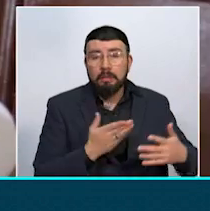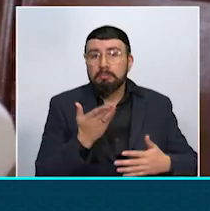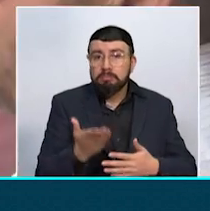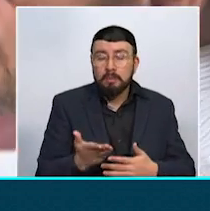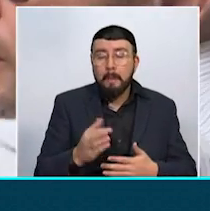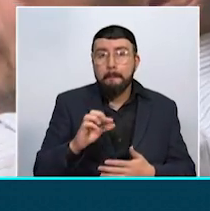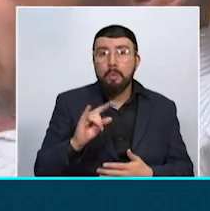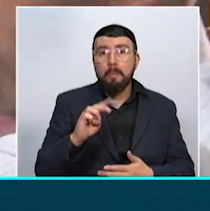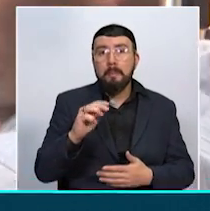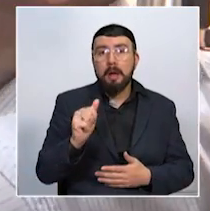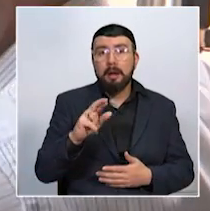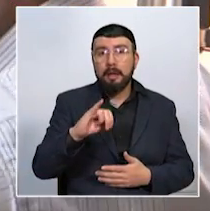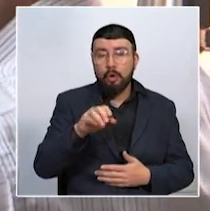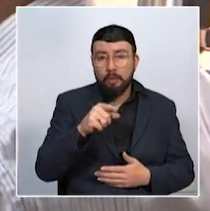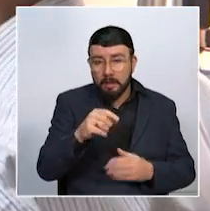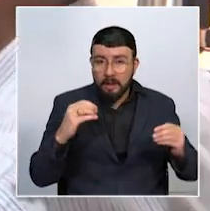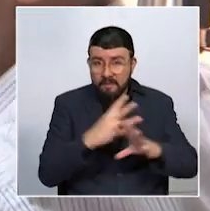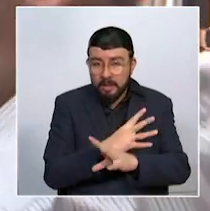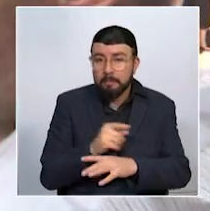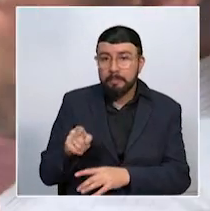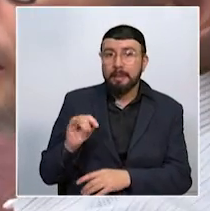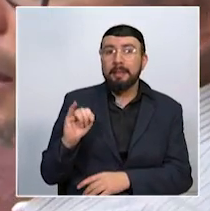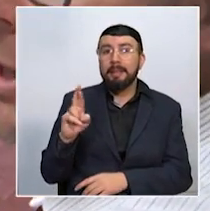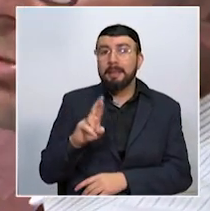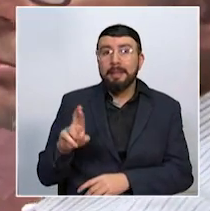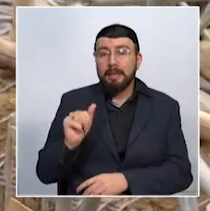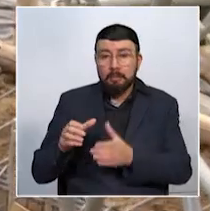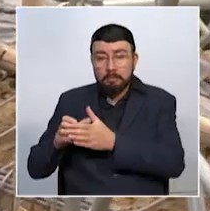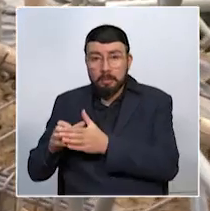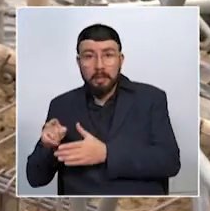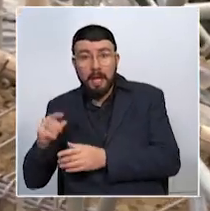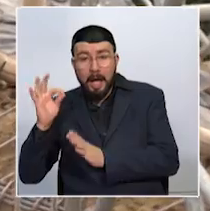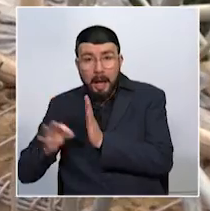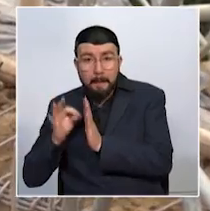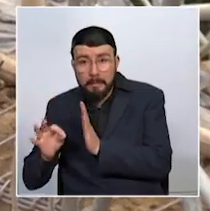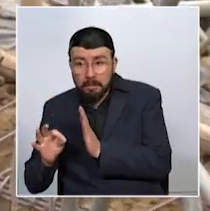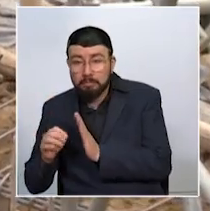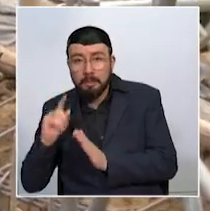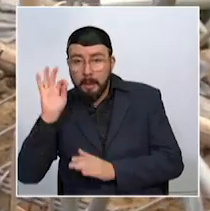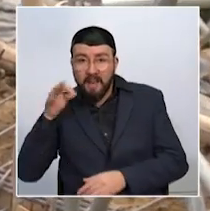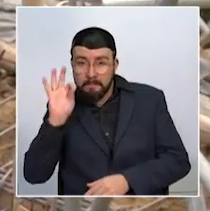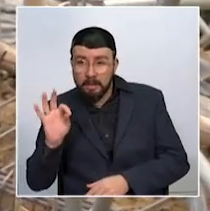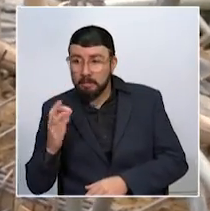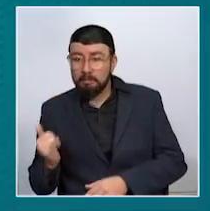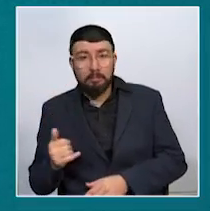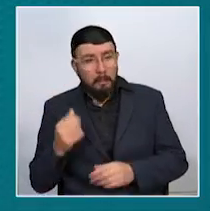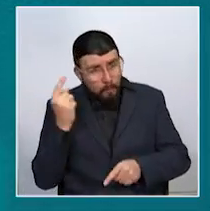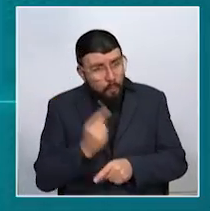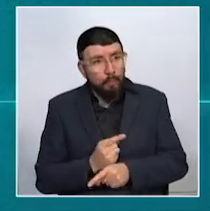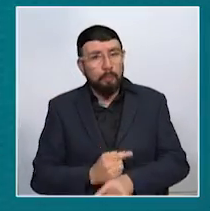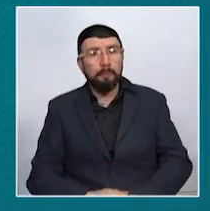Pumarejo de la Virginia, integrado de IRRA, y la Sagrada Familia de Apía pueda cumplir con el cronograma.